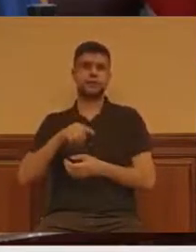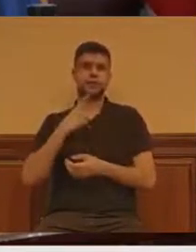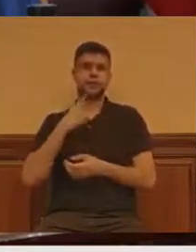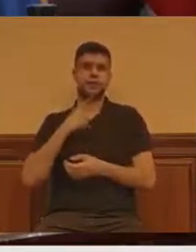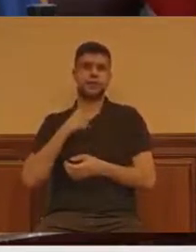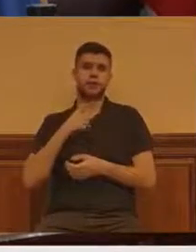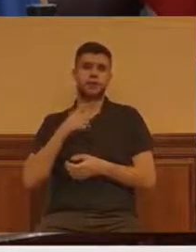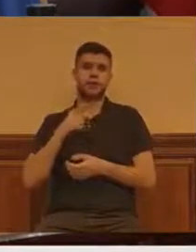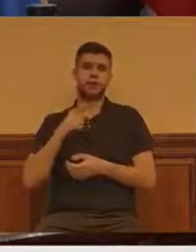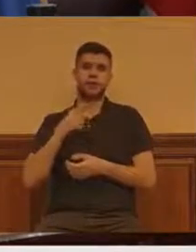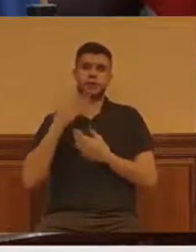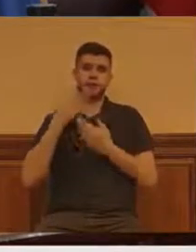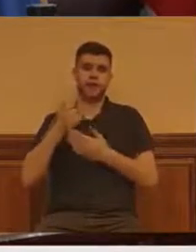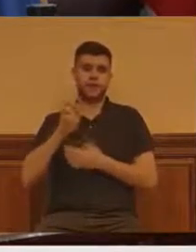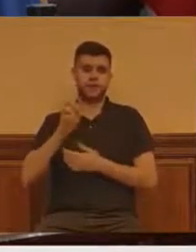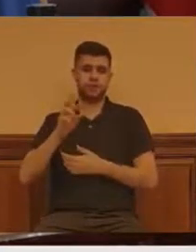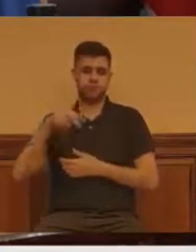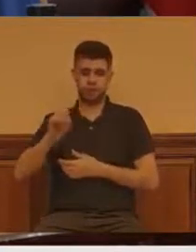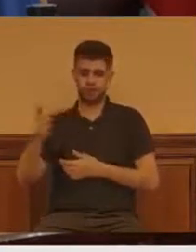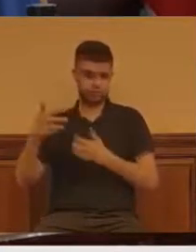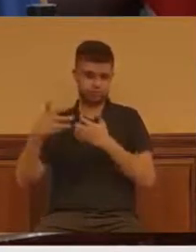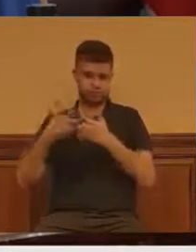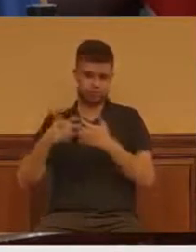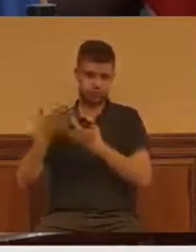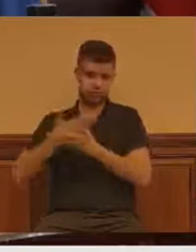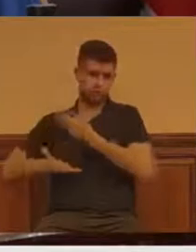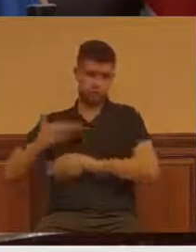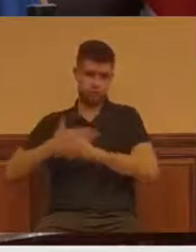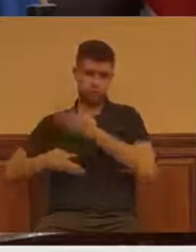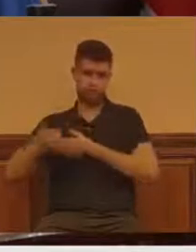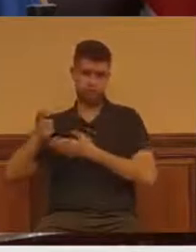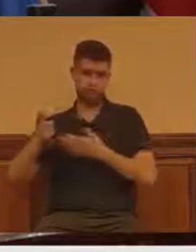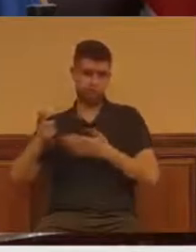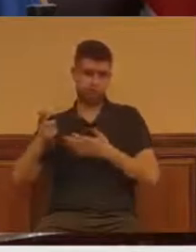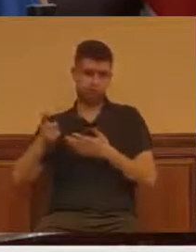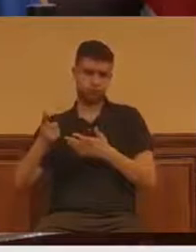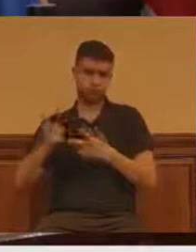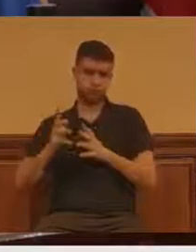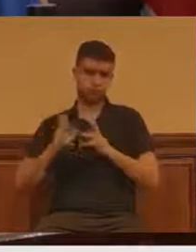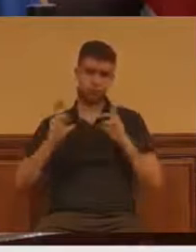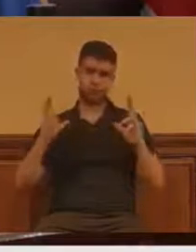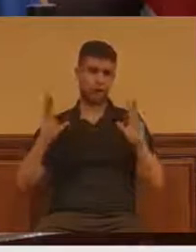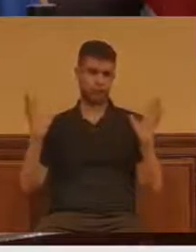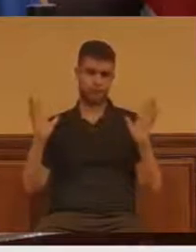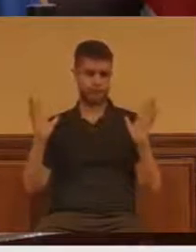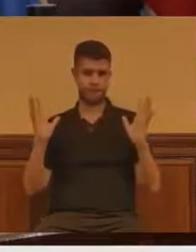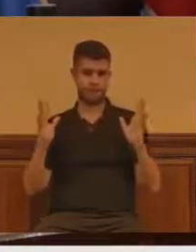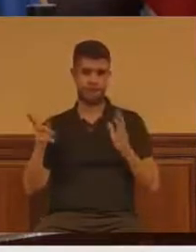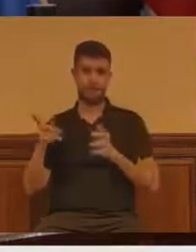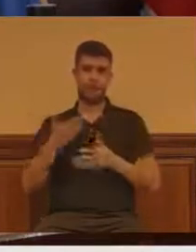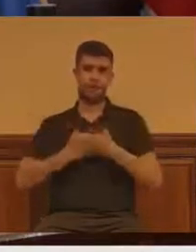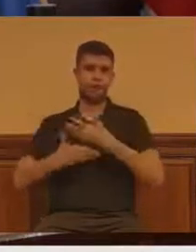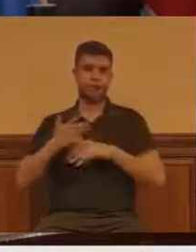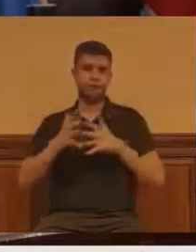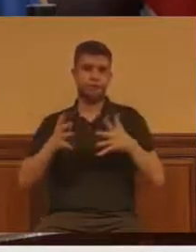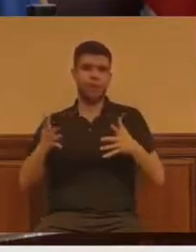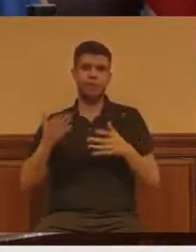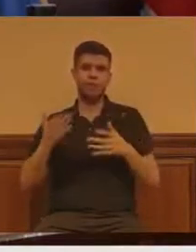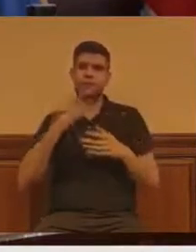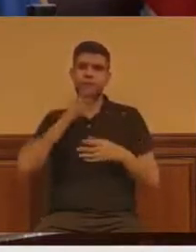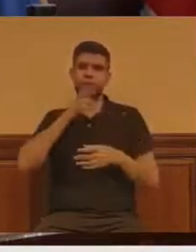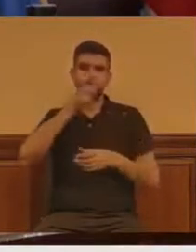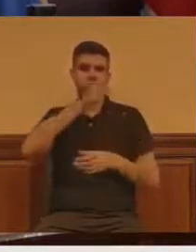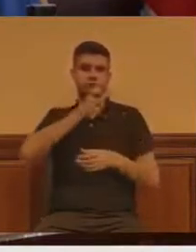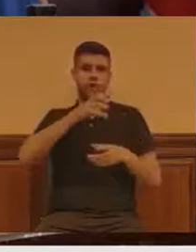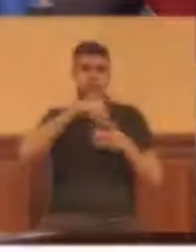colaboradora estrella, por su gran disposición en todo momento, para que por fin el personal de esta casa tuviera un